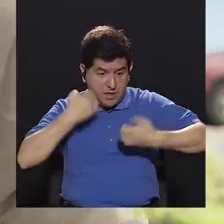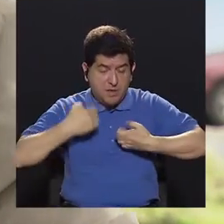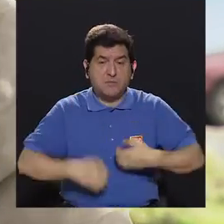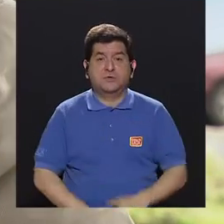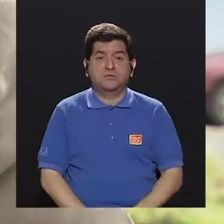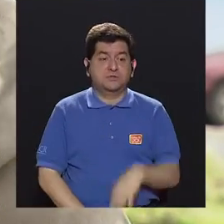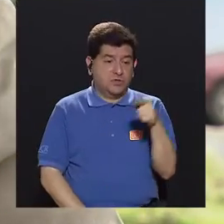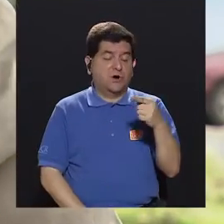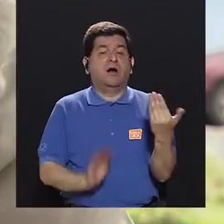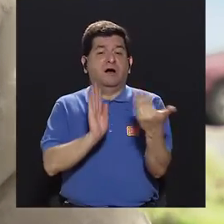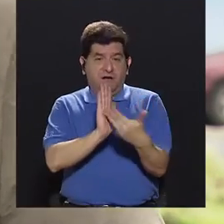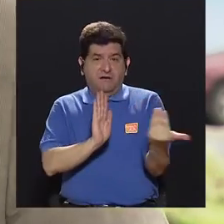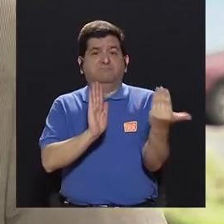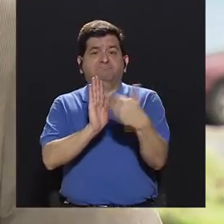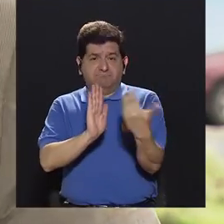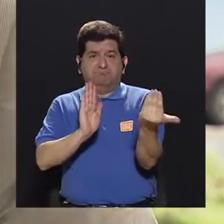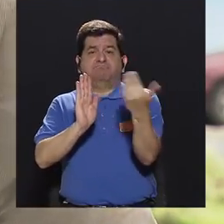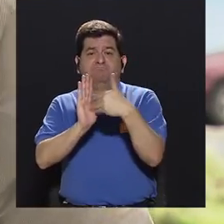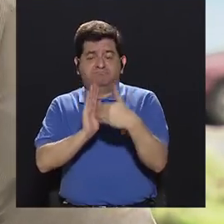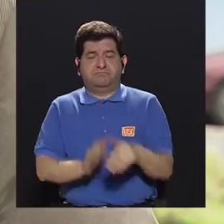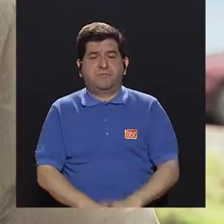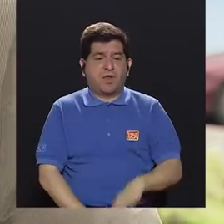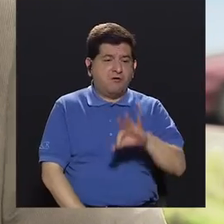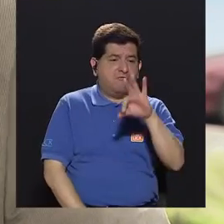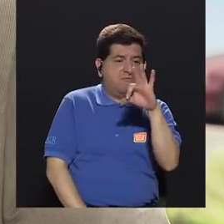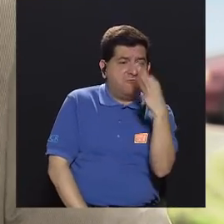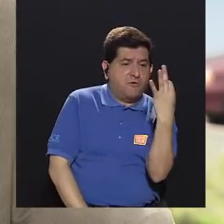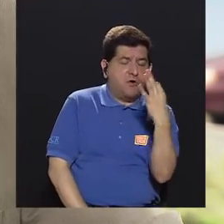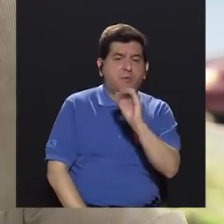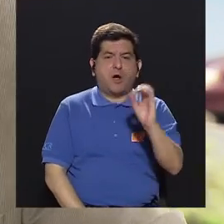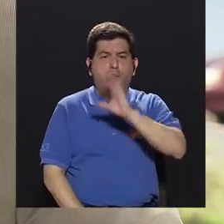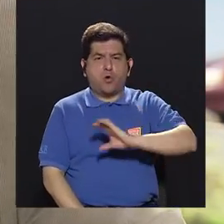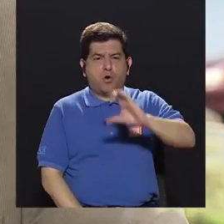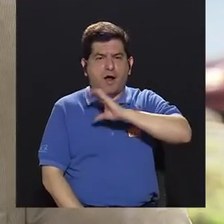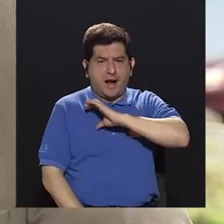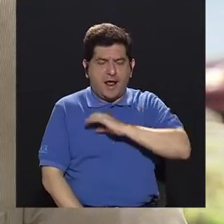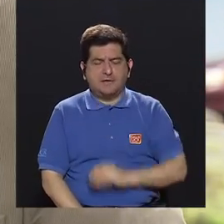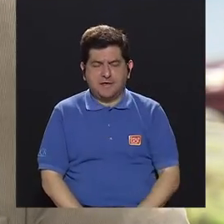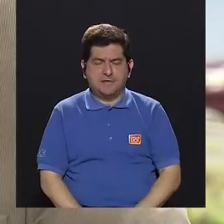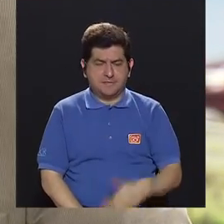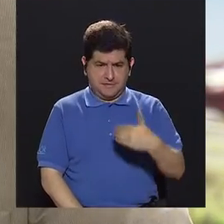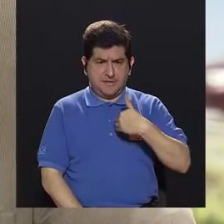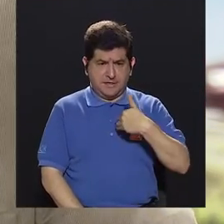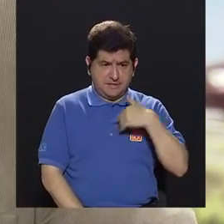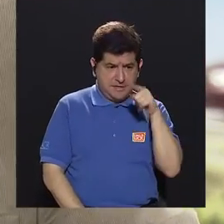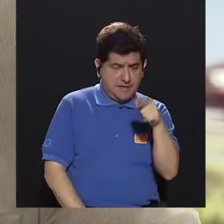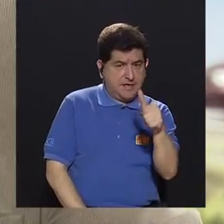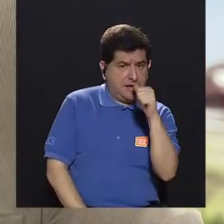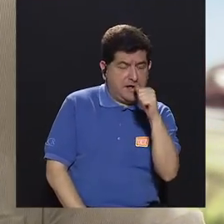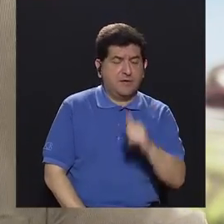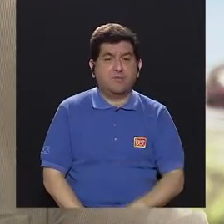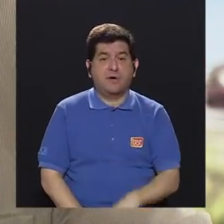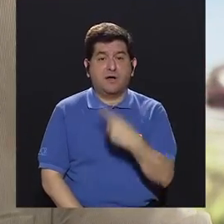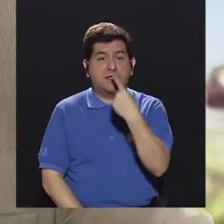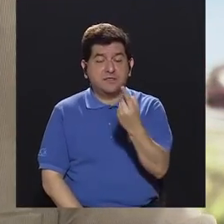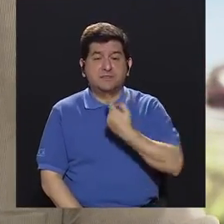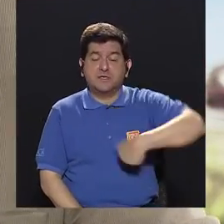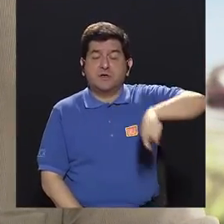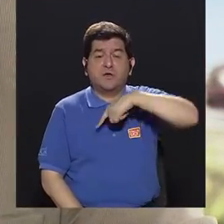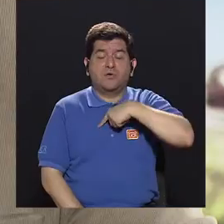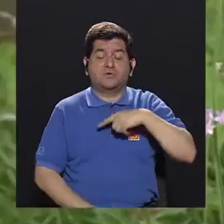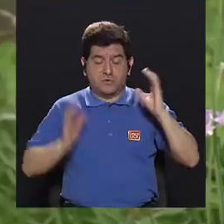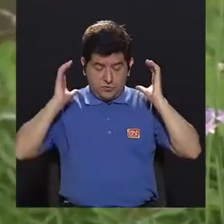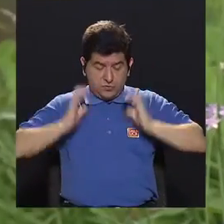alteran la morfología o las características físicas de estas. Ya hablábamos de que nuestro cuerpo es agua.